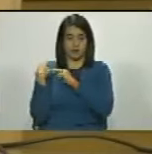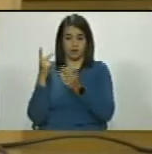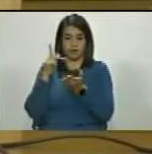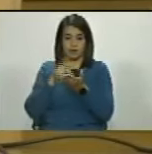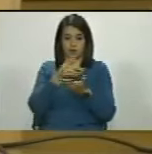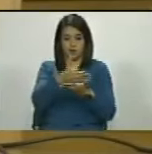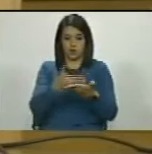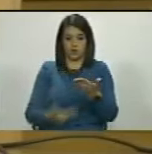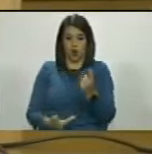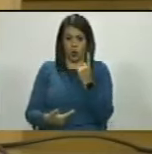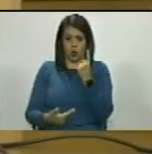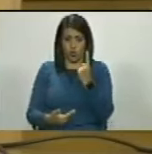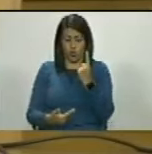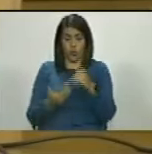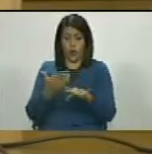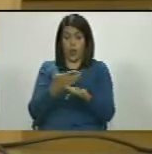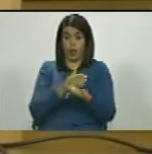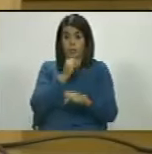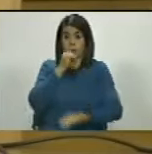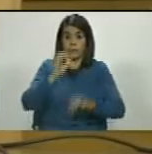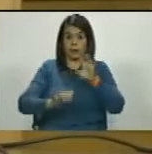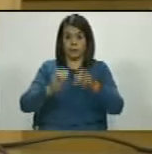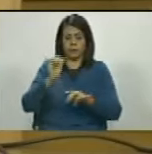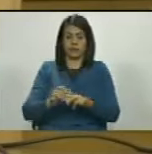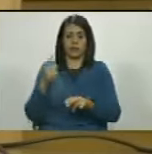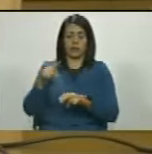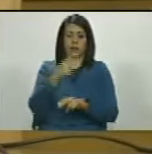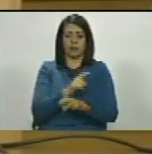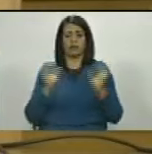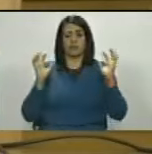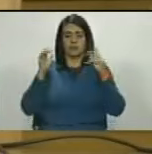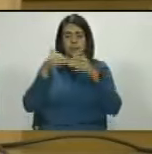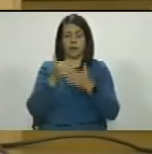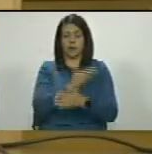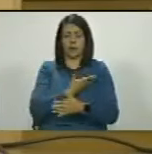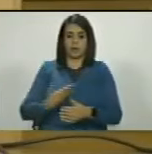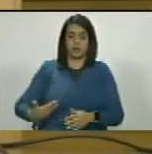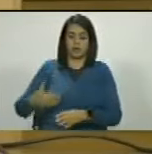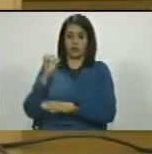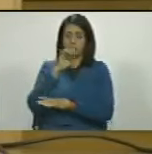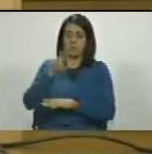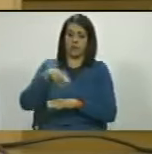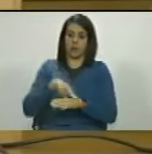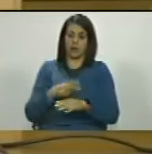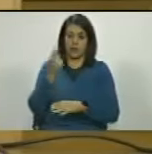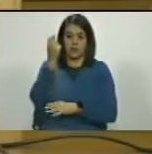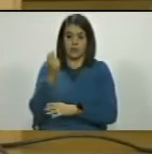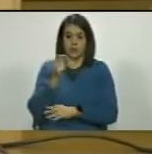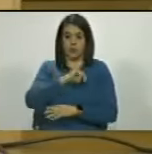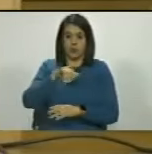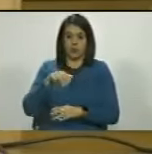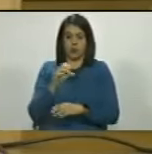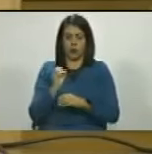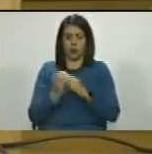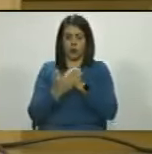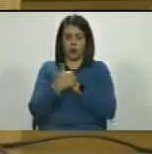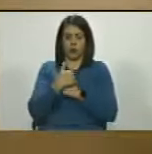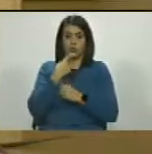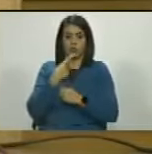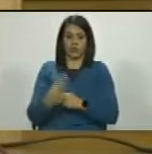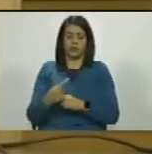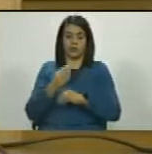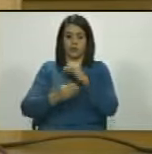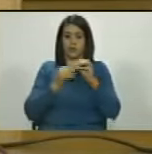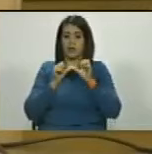acta número 1. Previo anuncio de Secretaría de la existencia del quórum, el presidente de la Asamblea Nacional, diputado Jorge Rodríguez, declaró